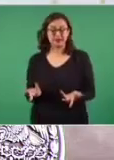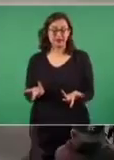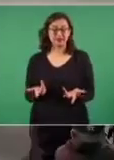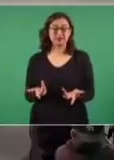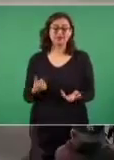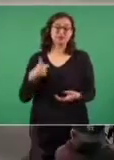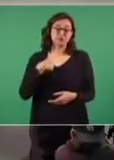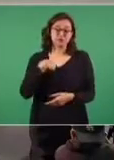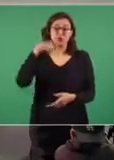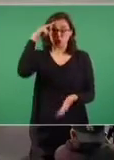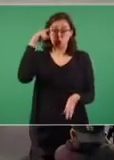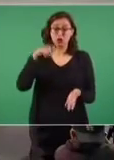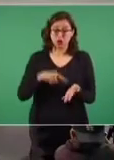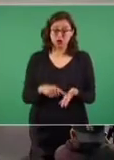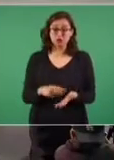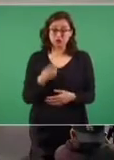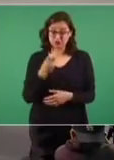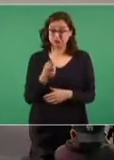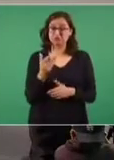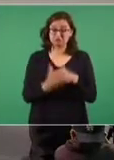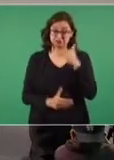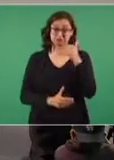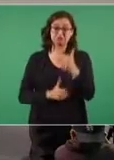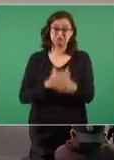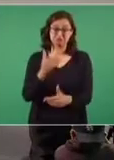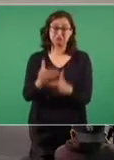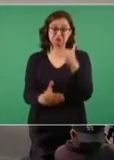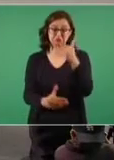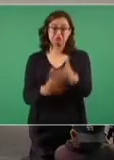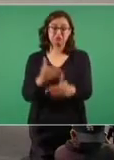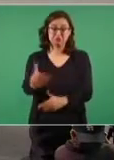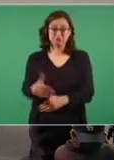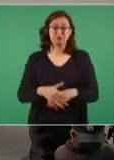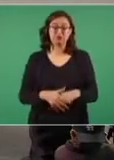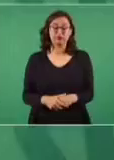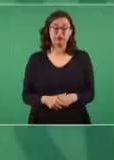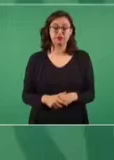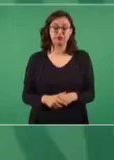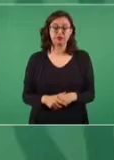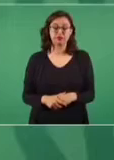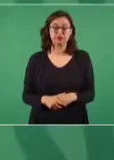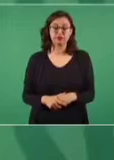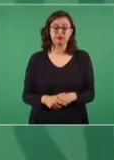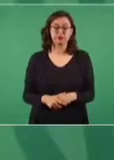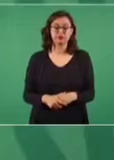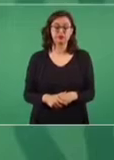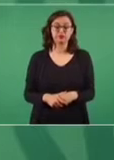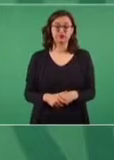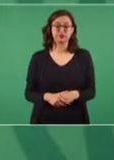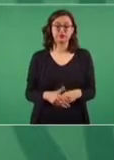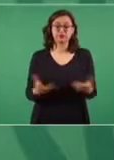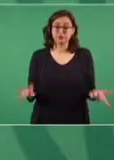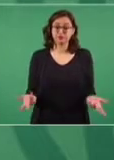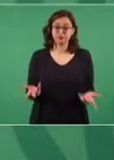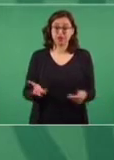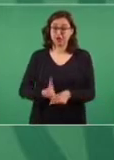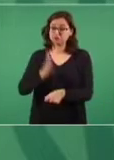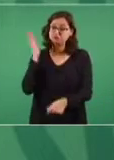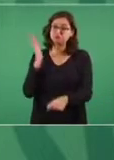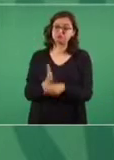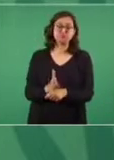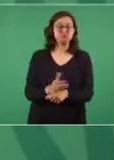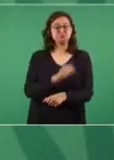Yo sí creo que hemos avanzado, porque no se tolera la impunidad.